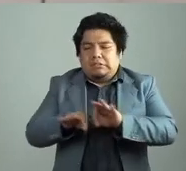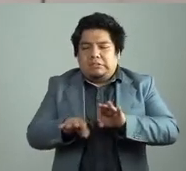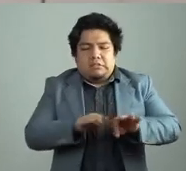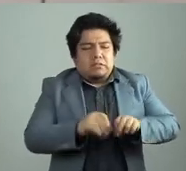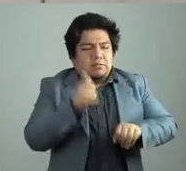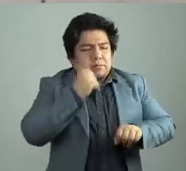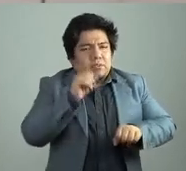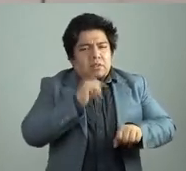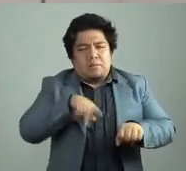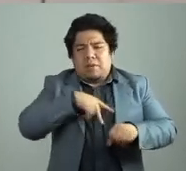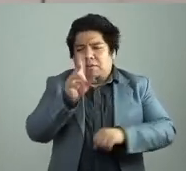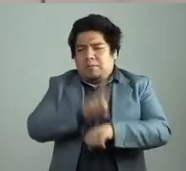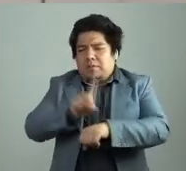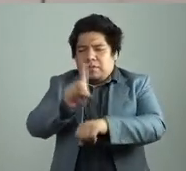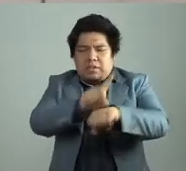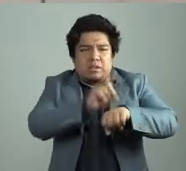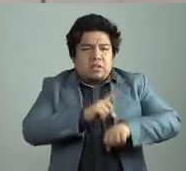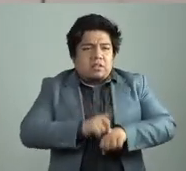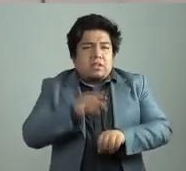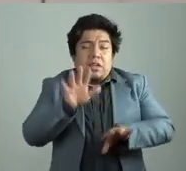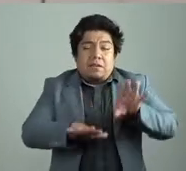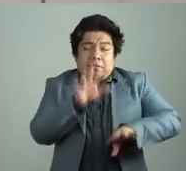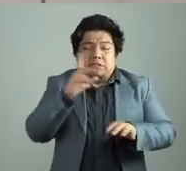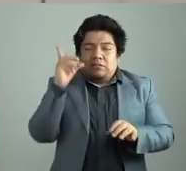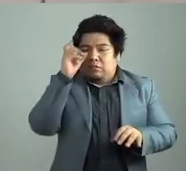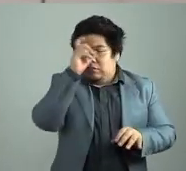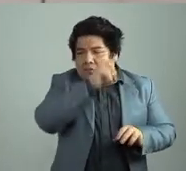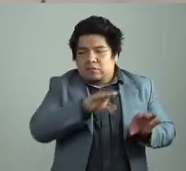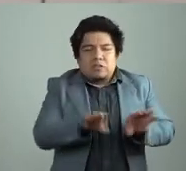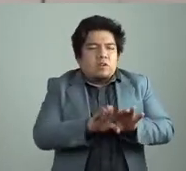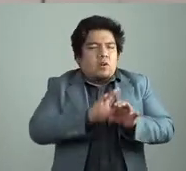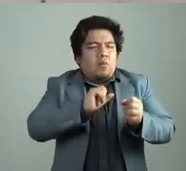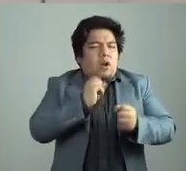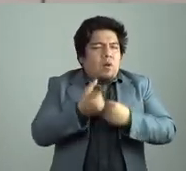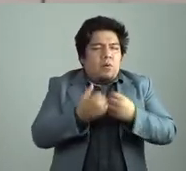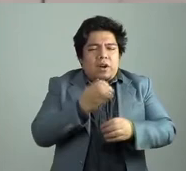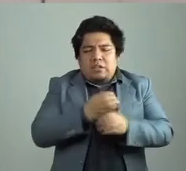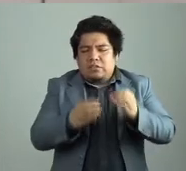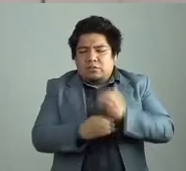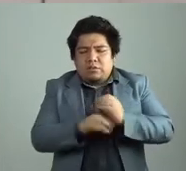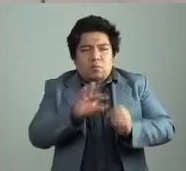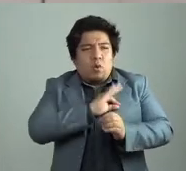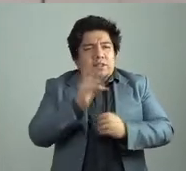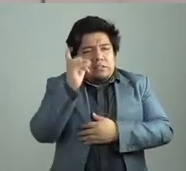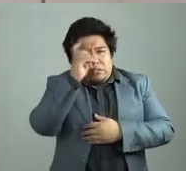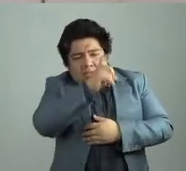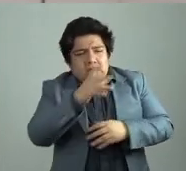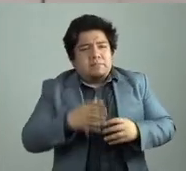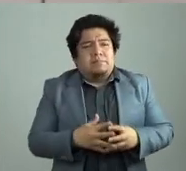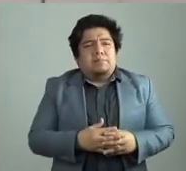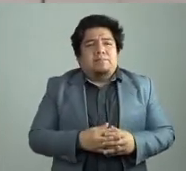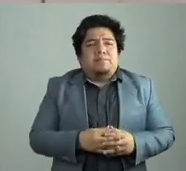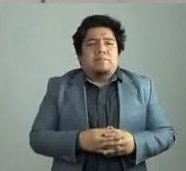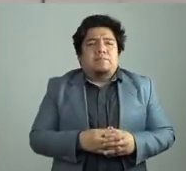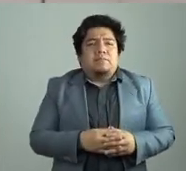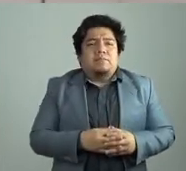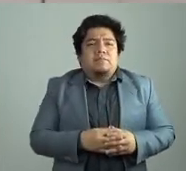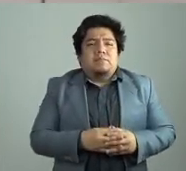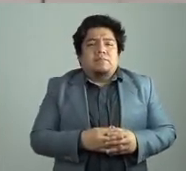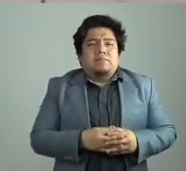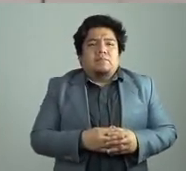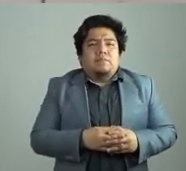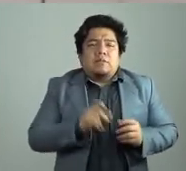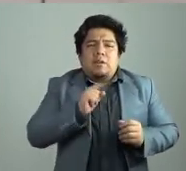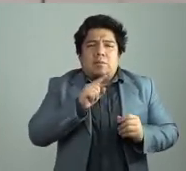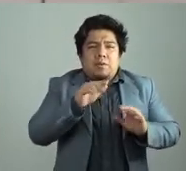cotidiana, de lo complejo que puede ser la realidad humana, pues con lo complejo que es el afuera, ¿no?